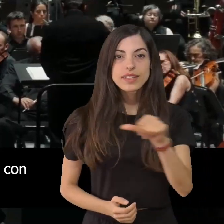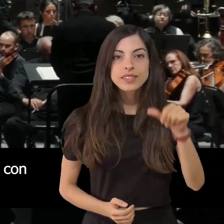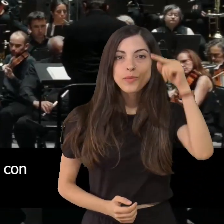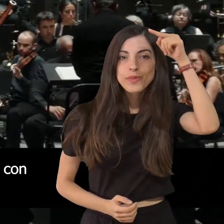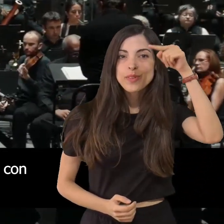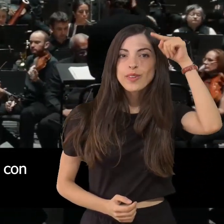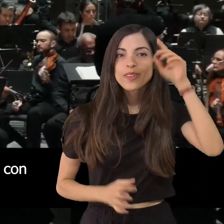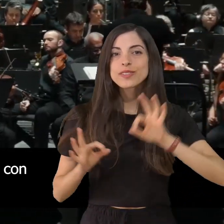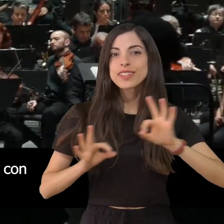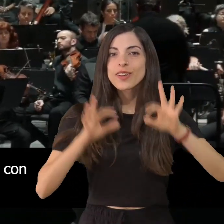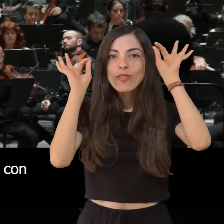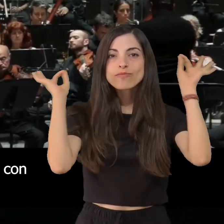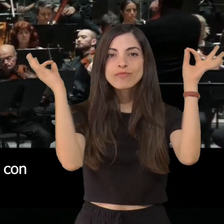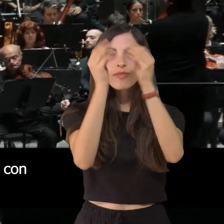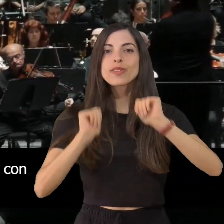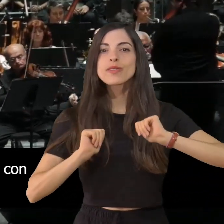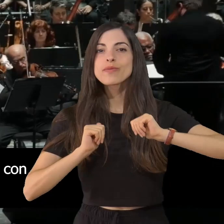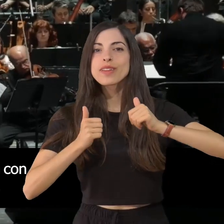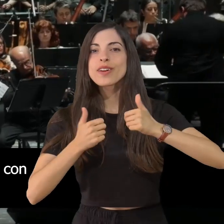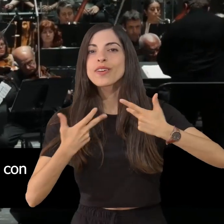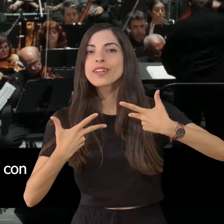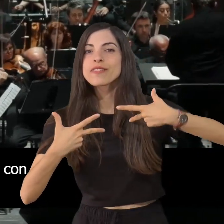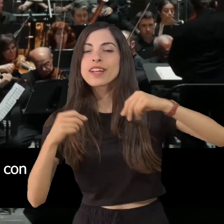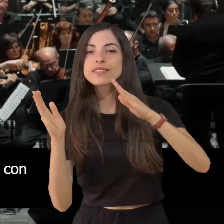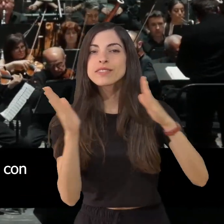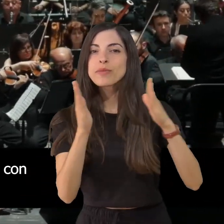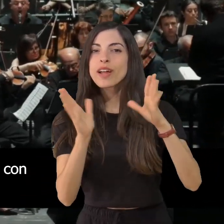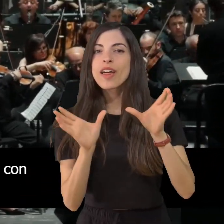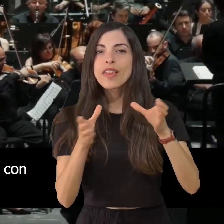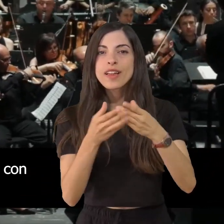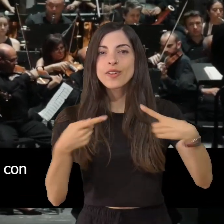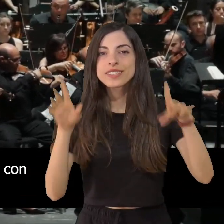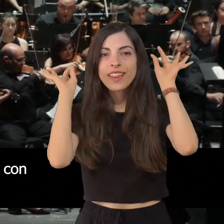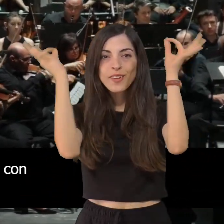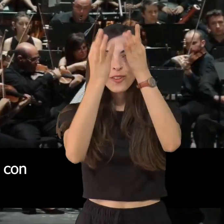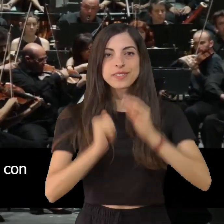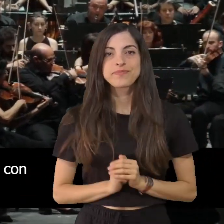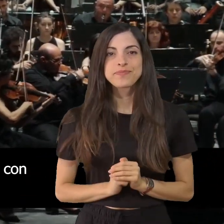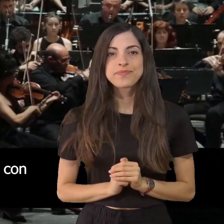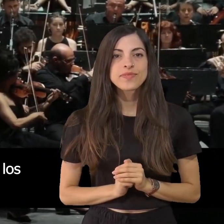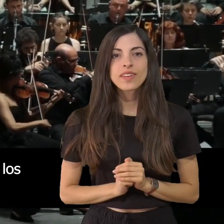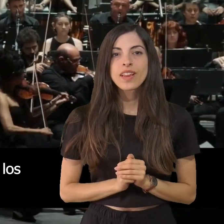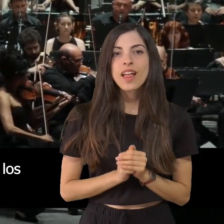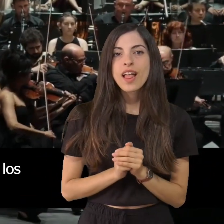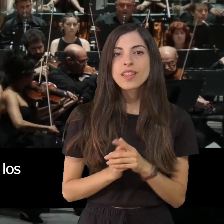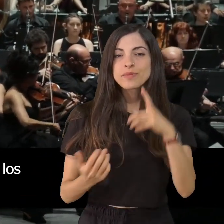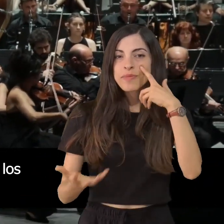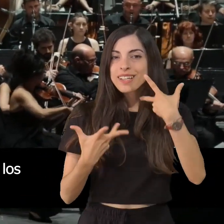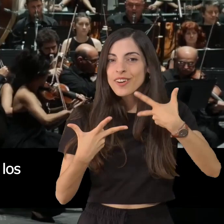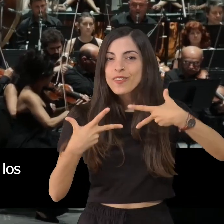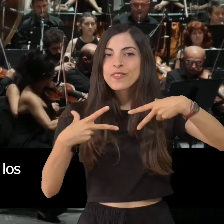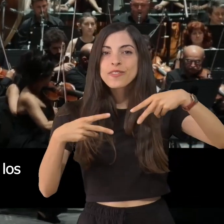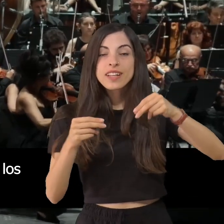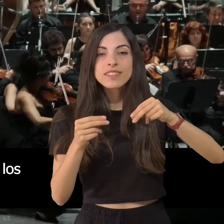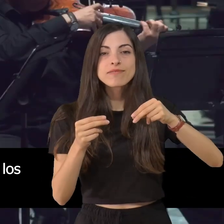La Semana Cultural en los Teatros Cordobeses comenzará con el final de la temporada de la Orquesta de Córdoba. El broche de oro